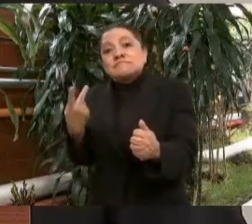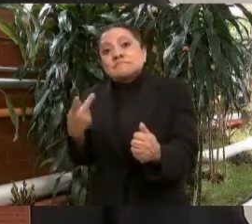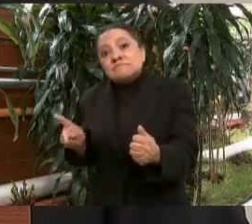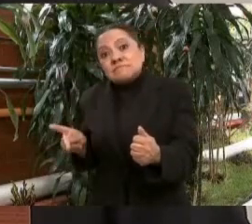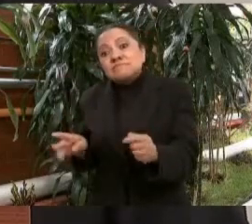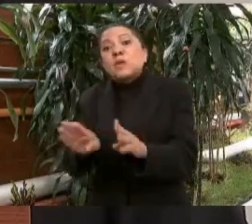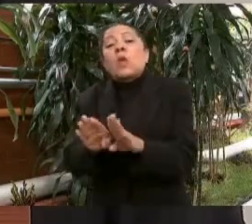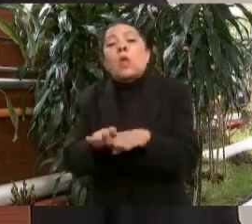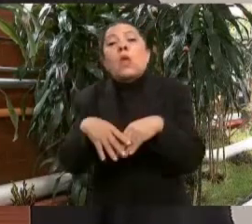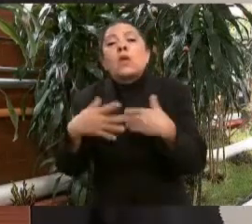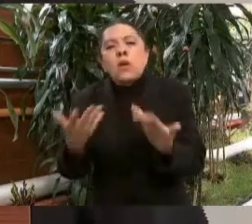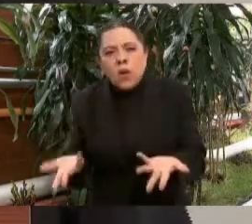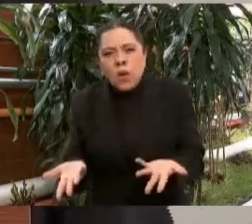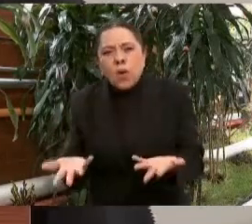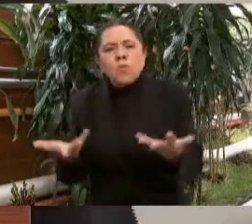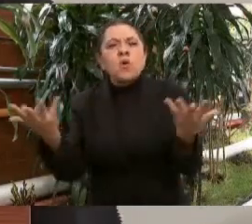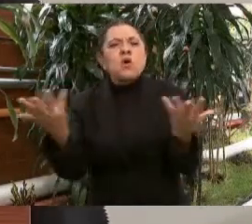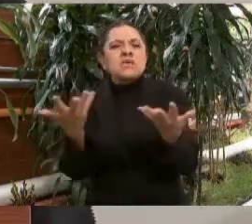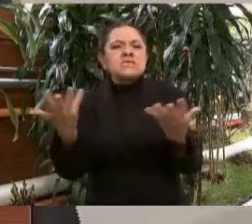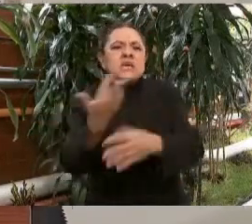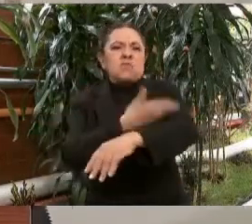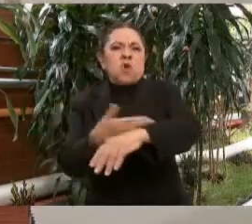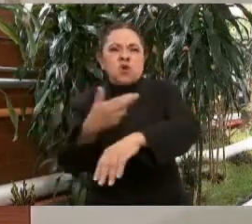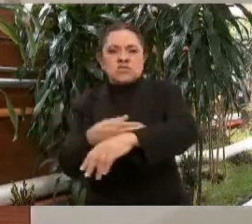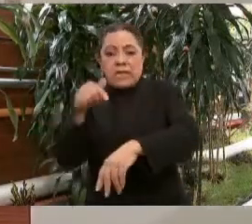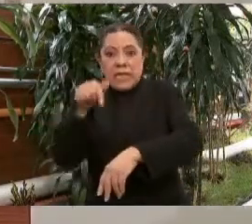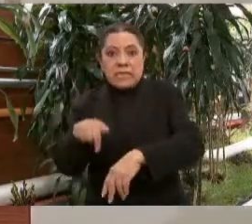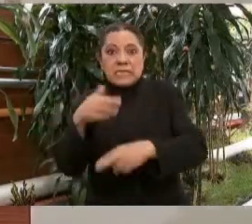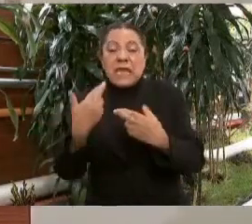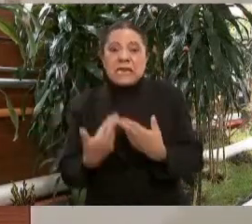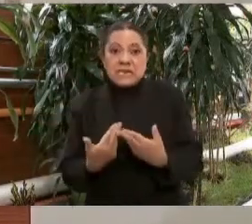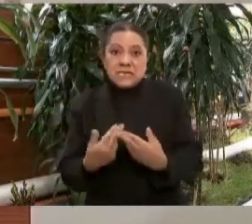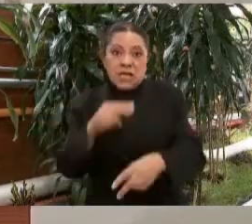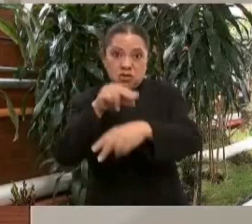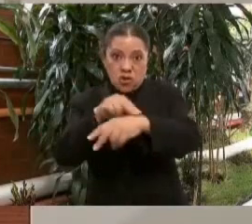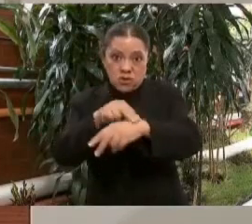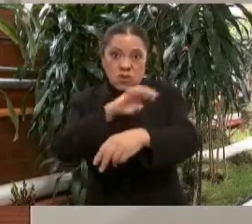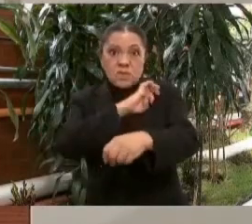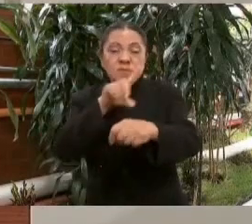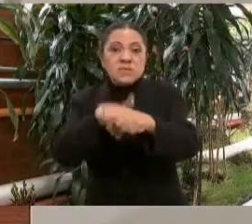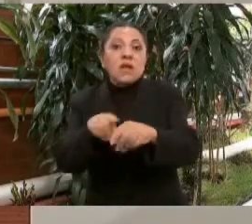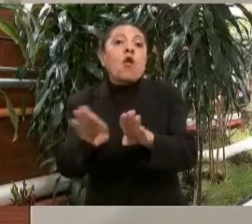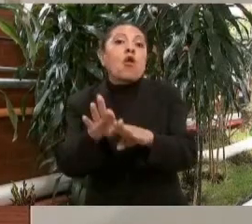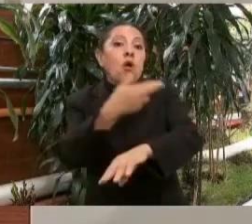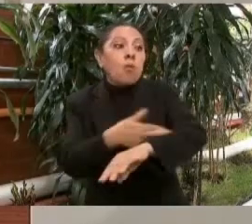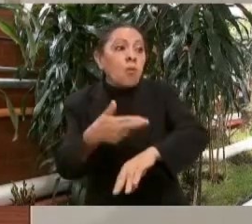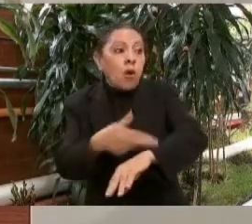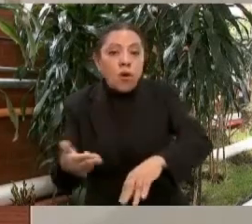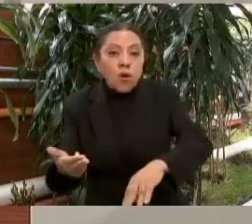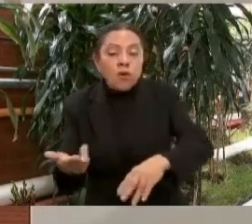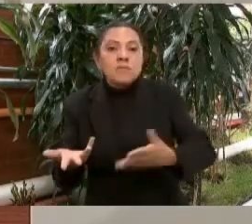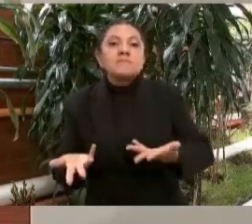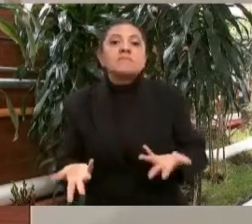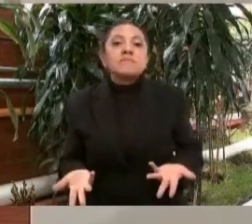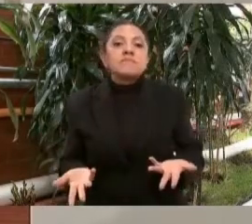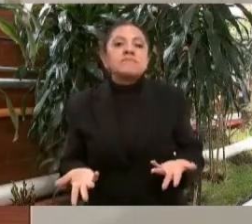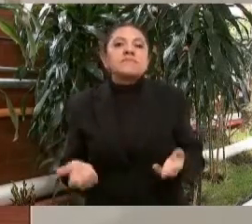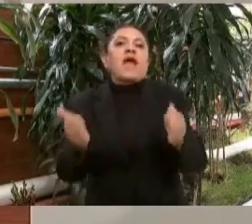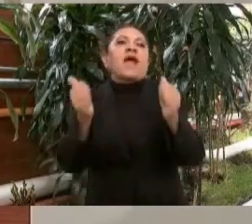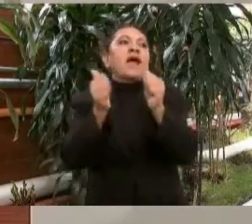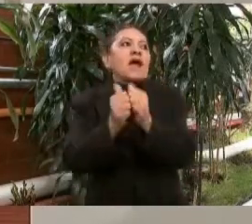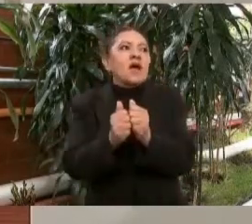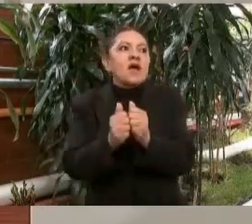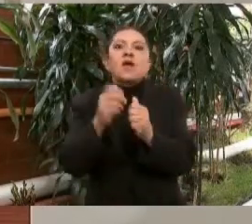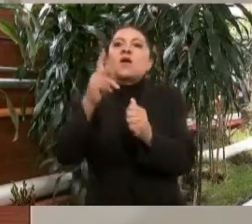enfrentamos esta necesidad de médicos y de especialistas? pues con un plan